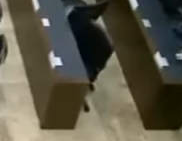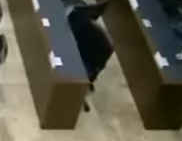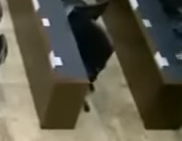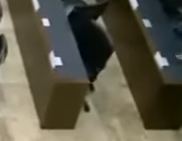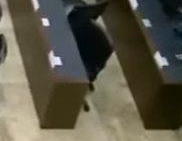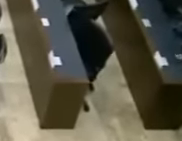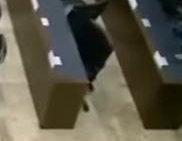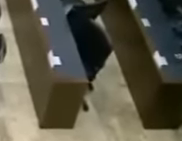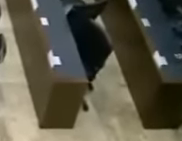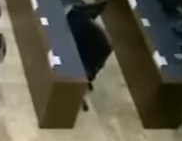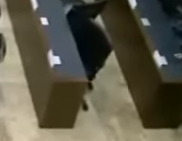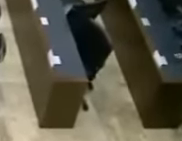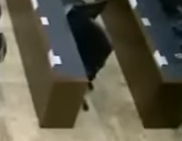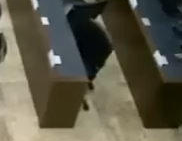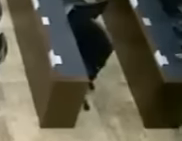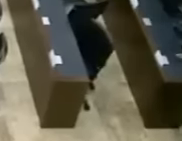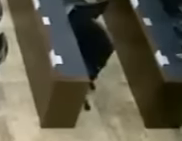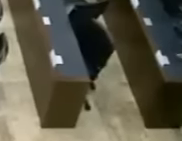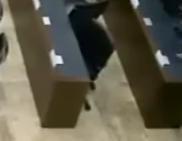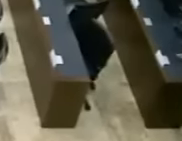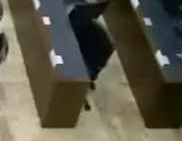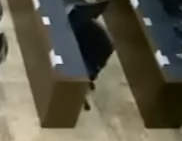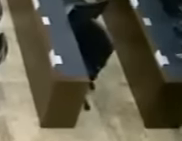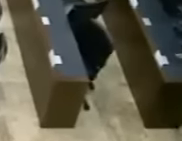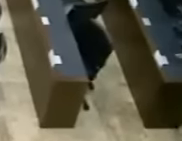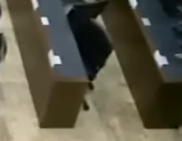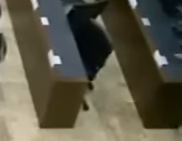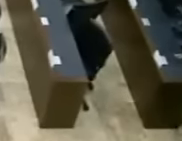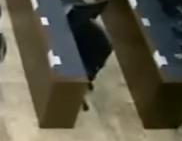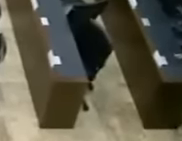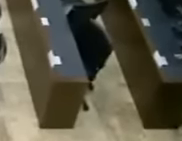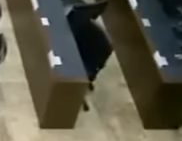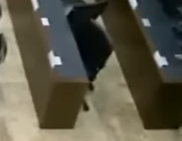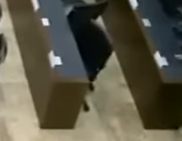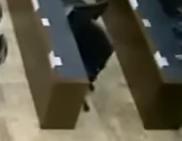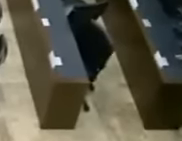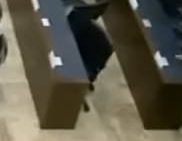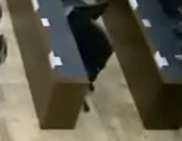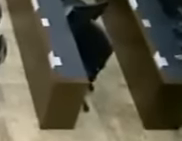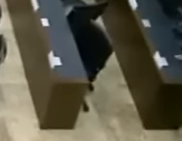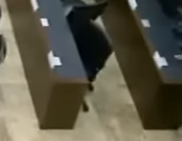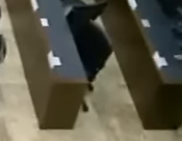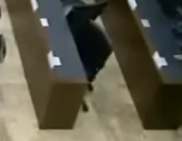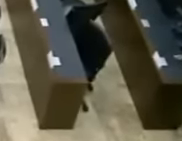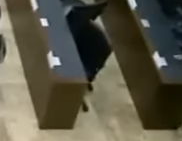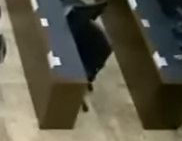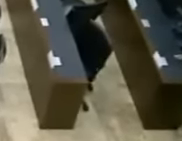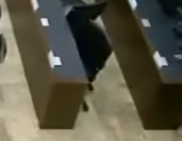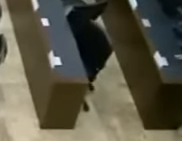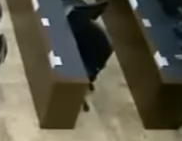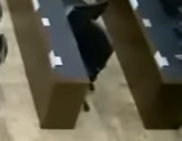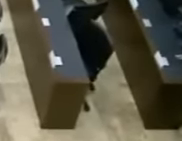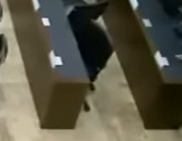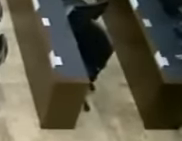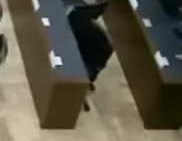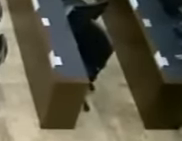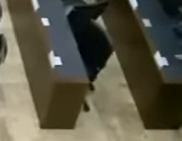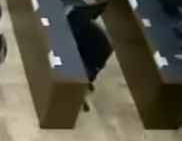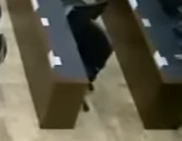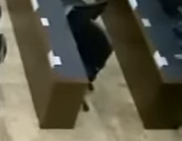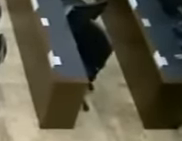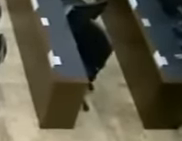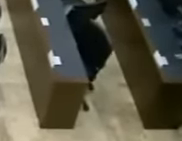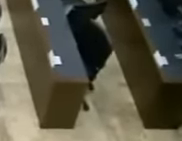en la mañana mañana de hoy y tarde hemos escuchado algunas